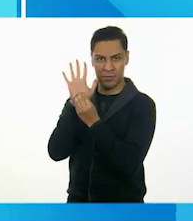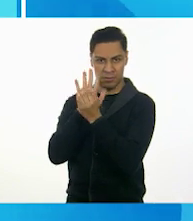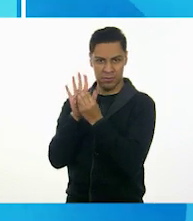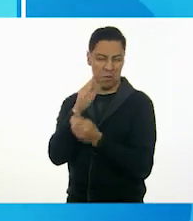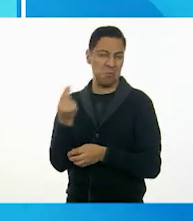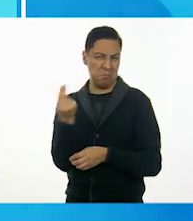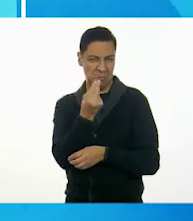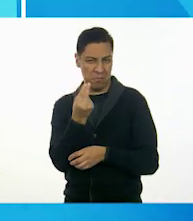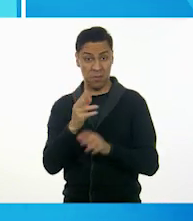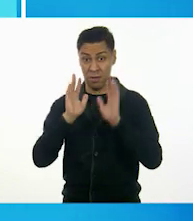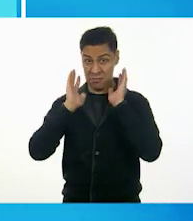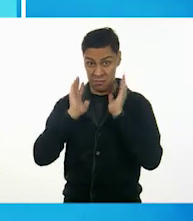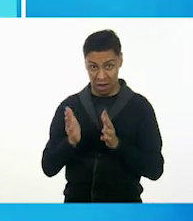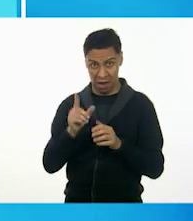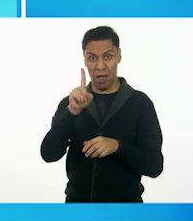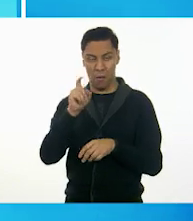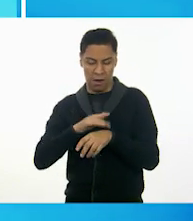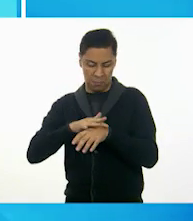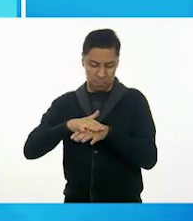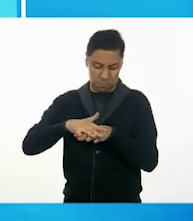Enjuaga tus manos con agua.